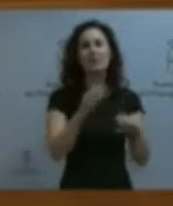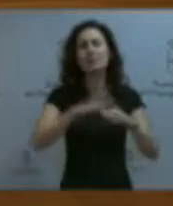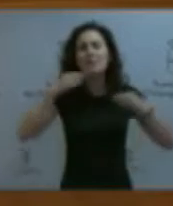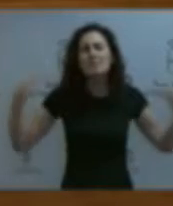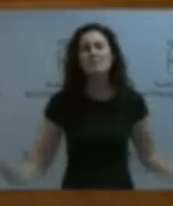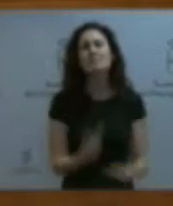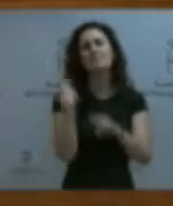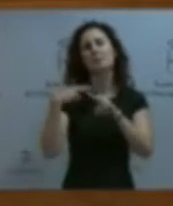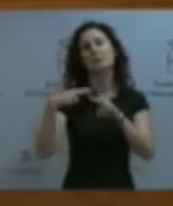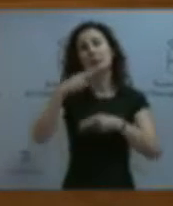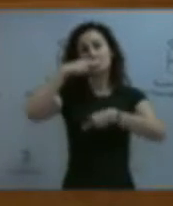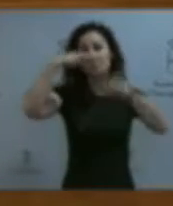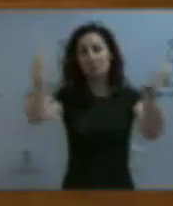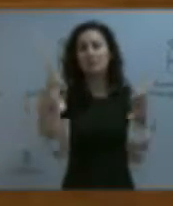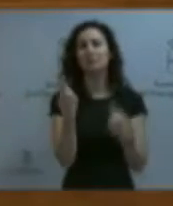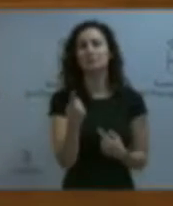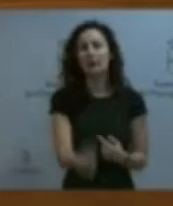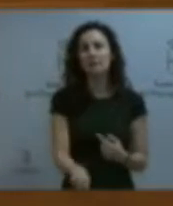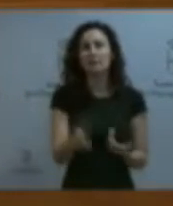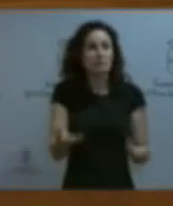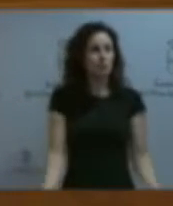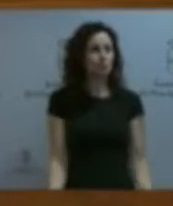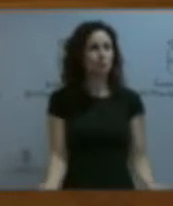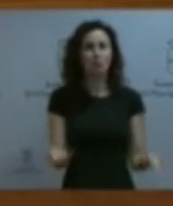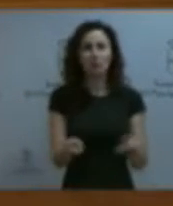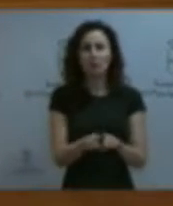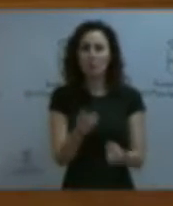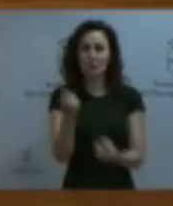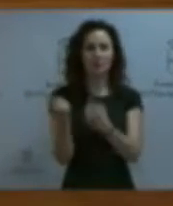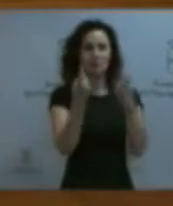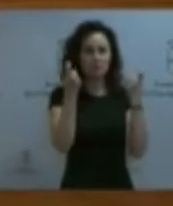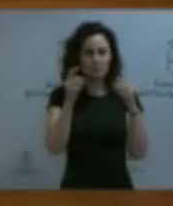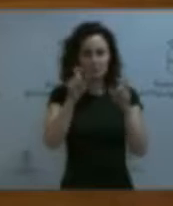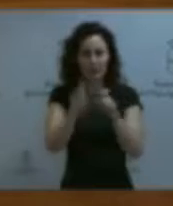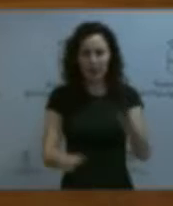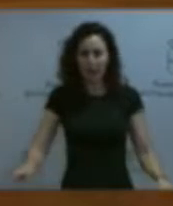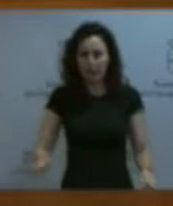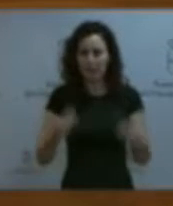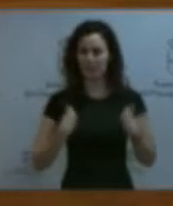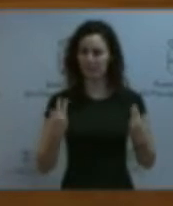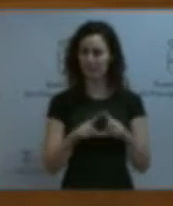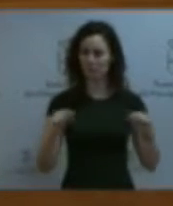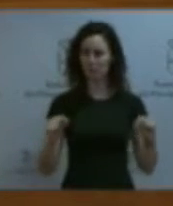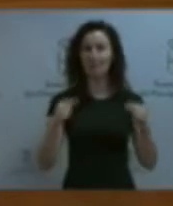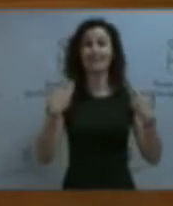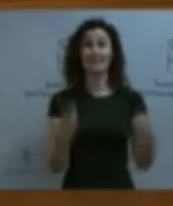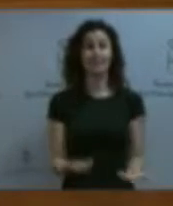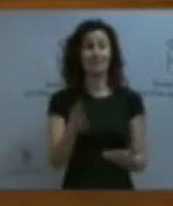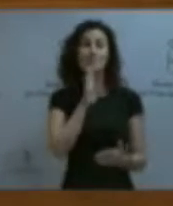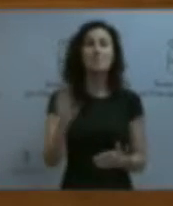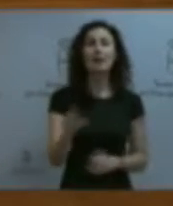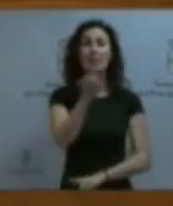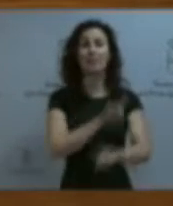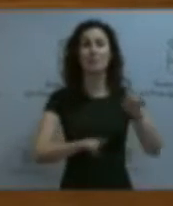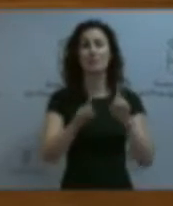públicas y también necesaria como referencia para la sociedad asturiana. Creemos que no existen problemas para que puedan ser